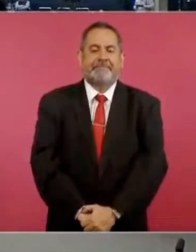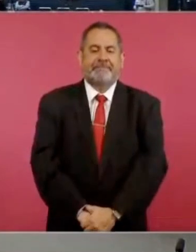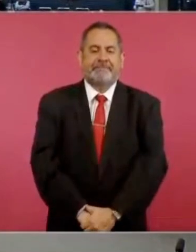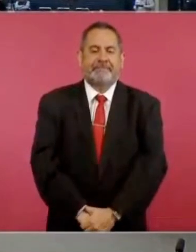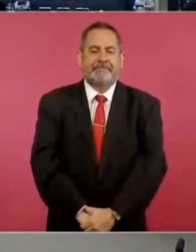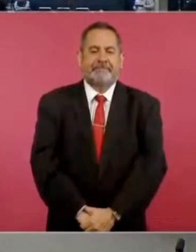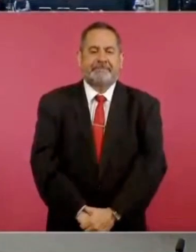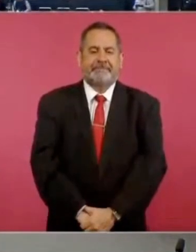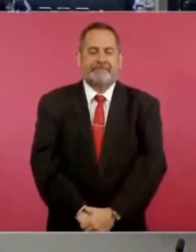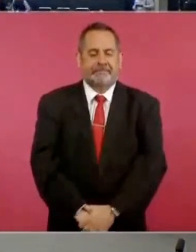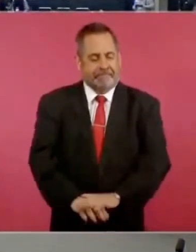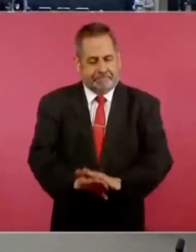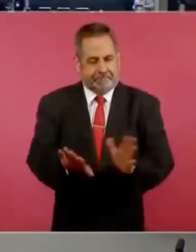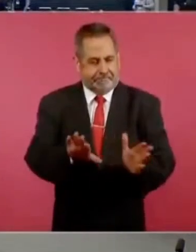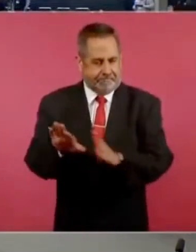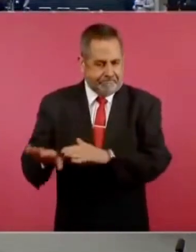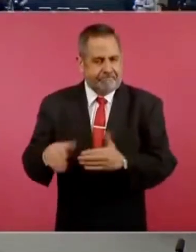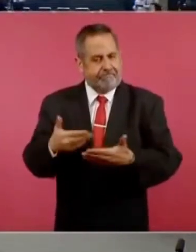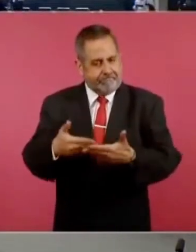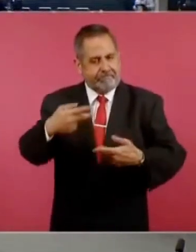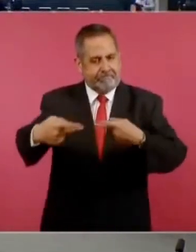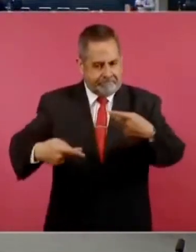Muy bien, pues ahora sí, vámonos.